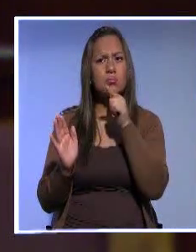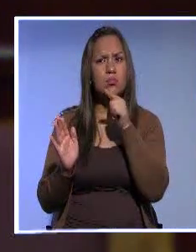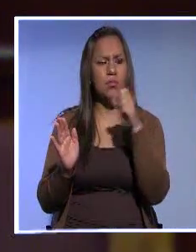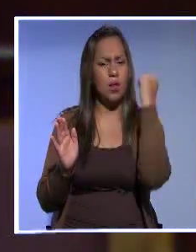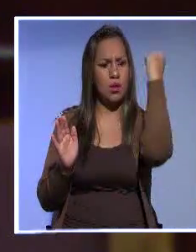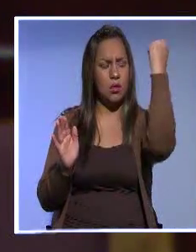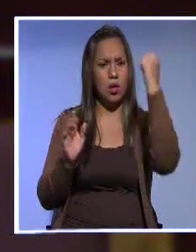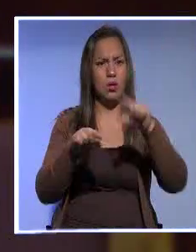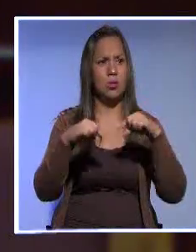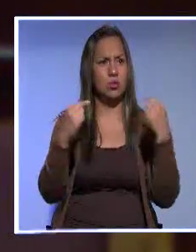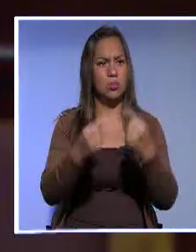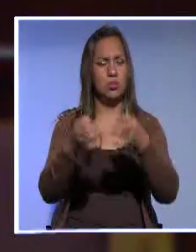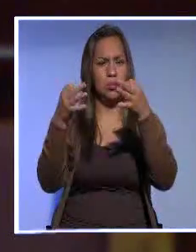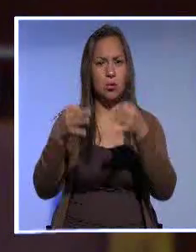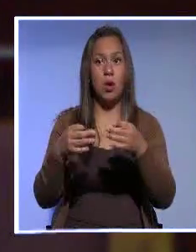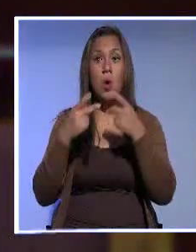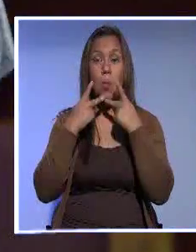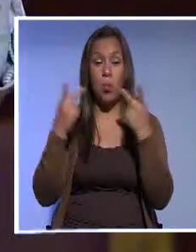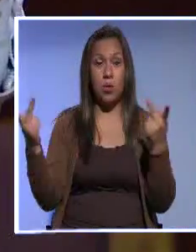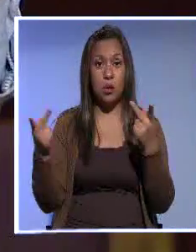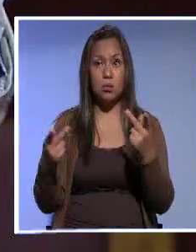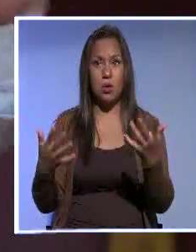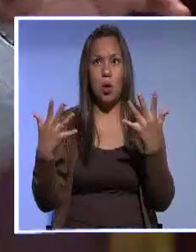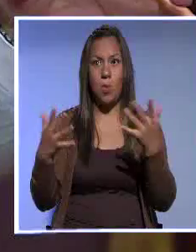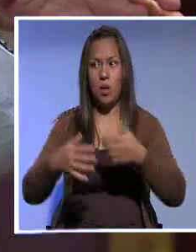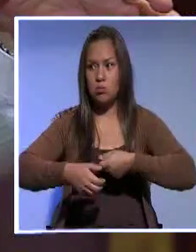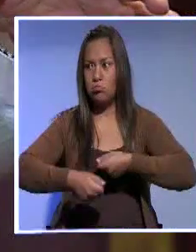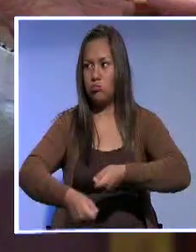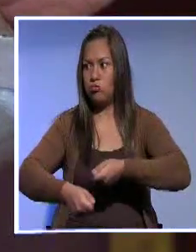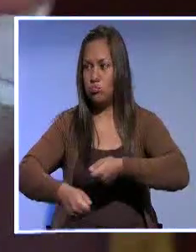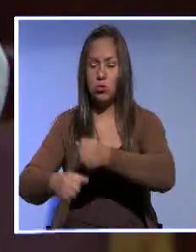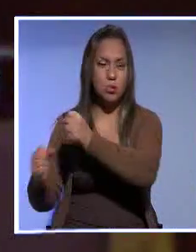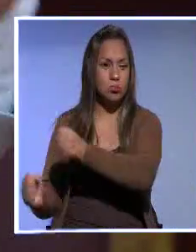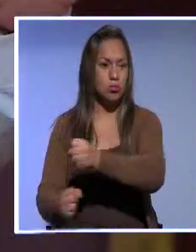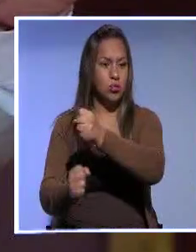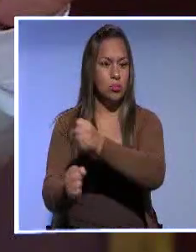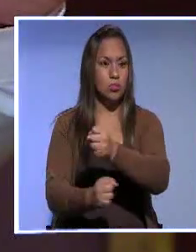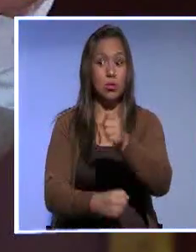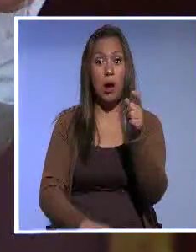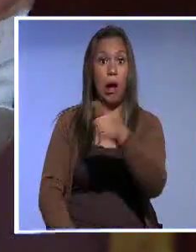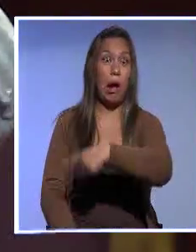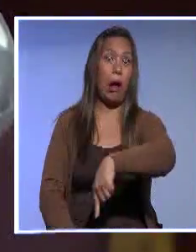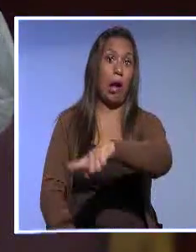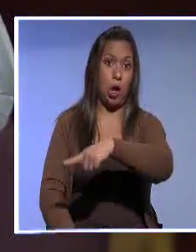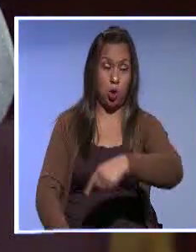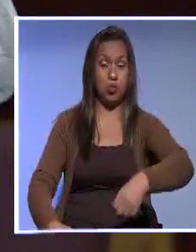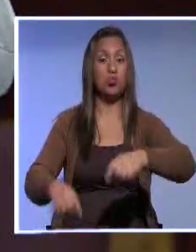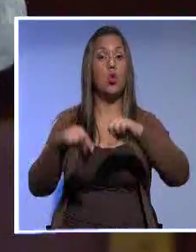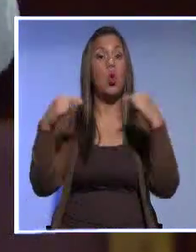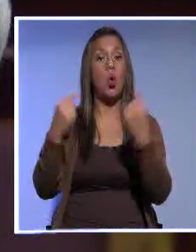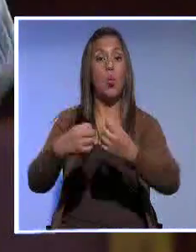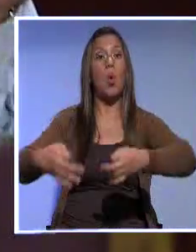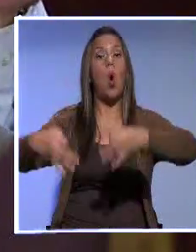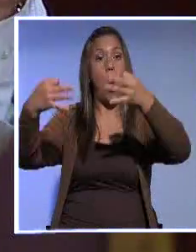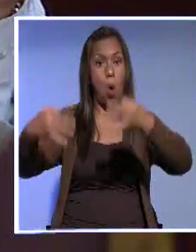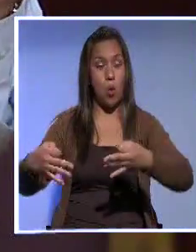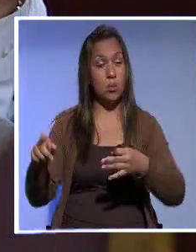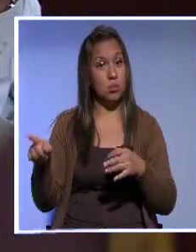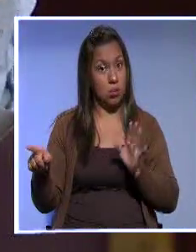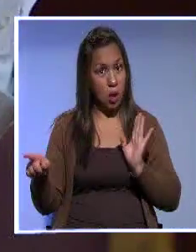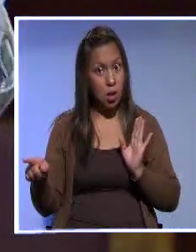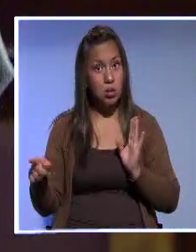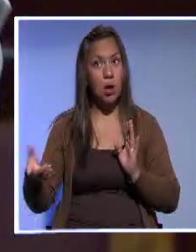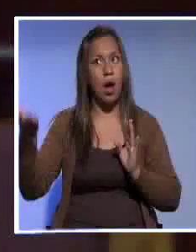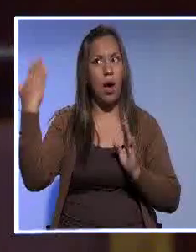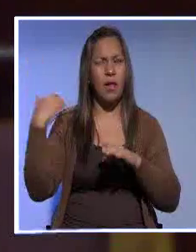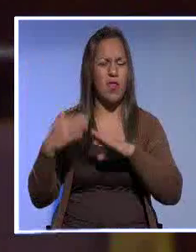sindicalización en el sector público? Los obreros, los que limpian el piso, los que barren. Y nadie más. Entonces, antes, en cambio, eran todos, ¿no?